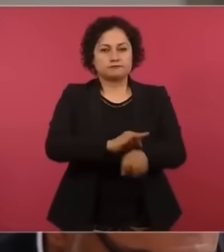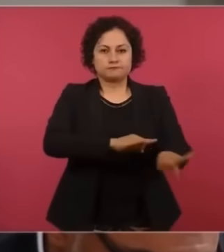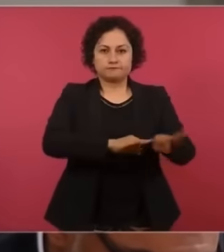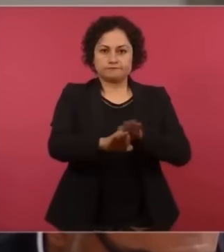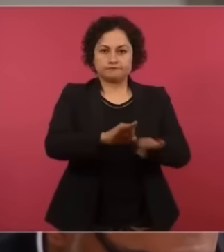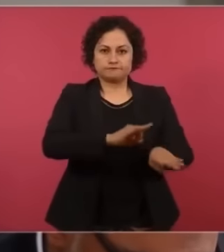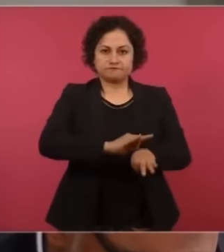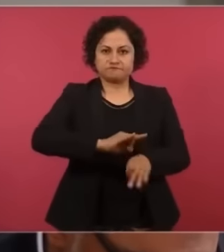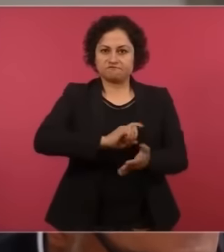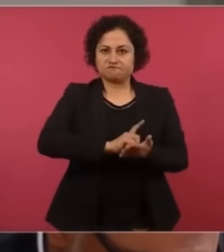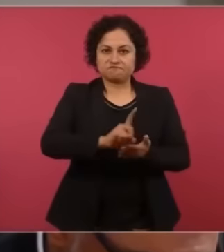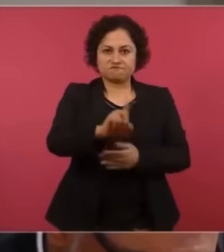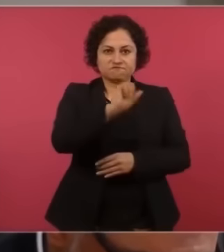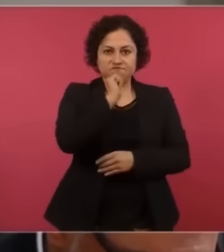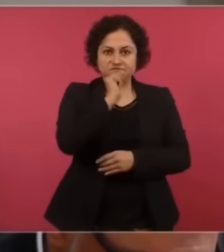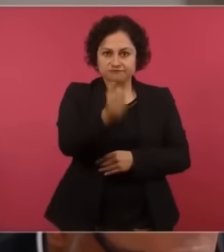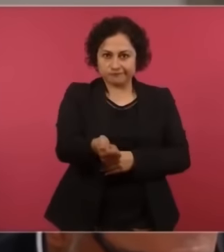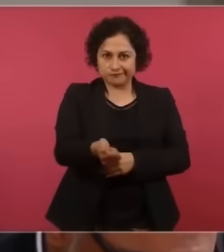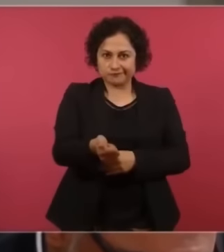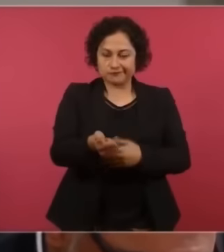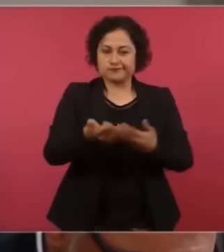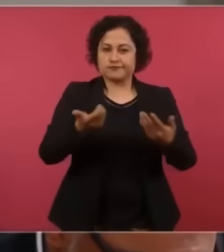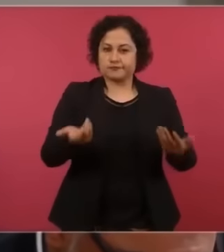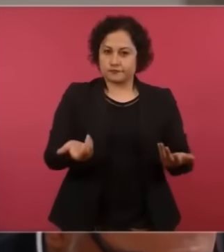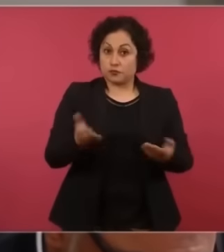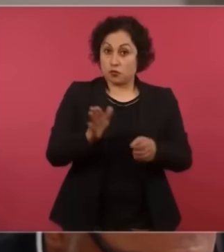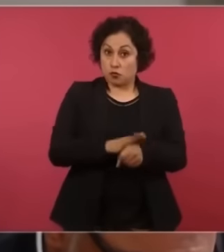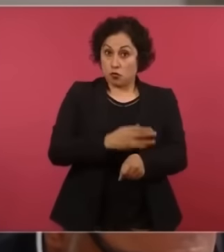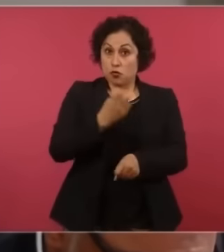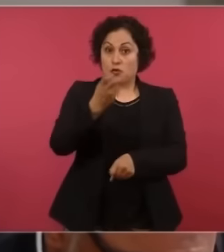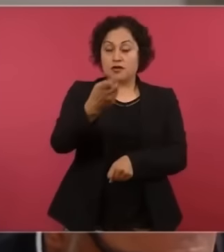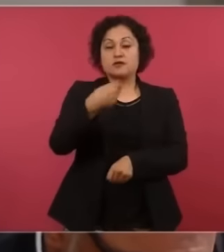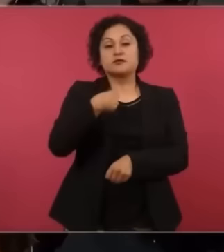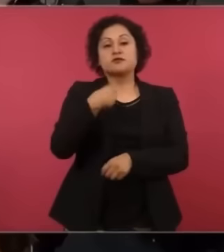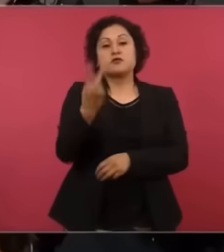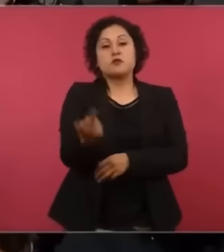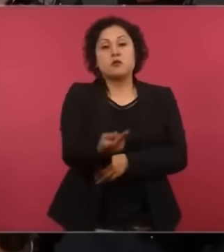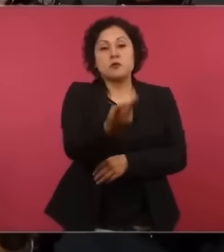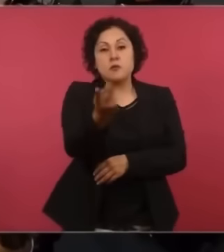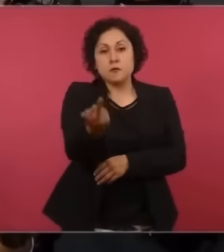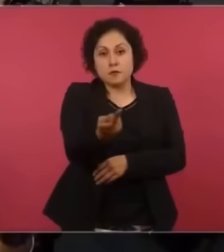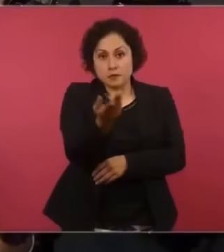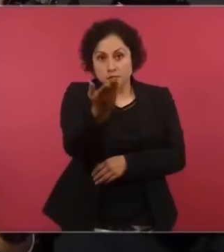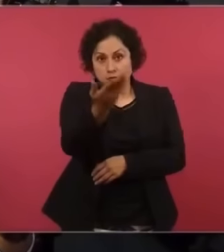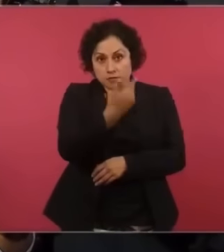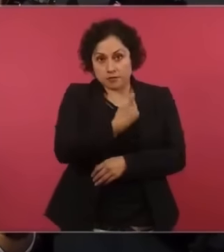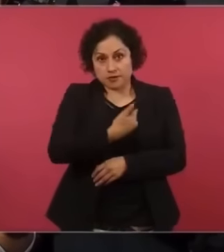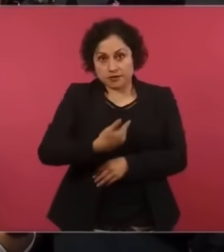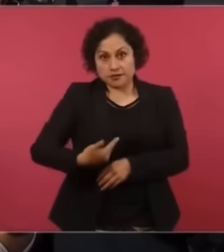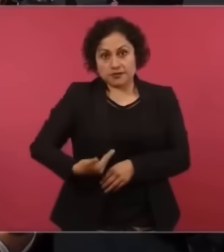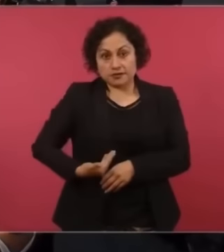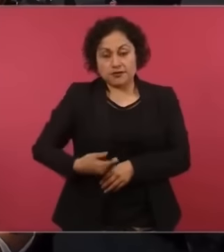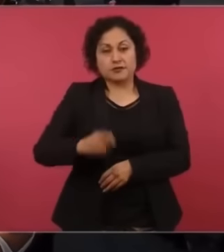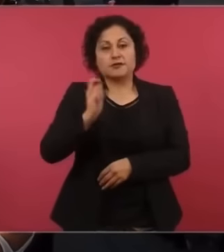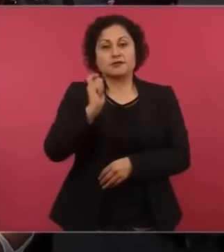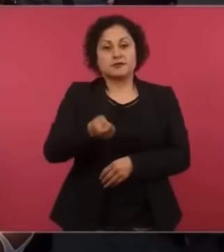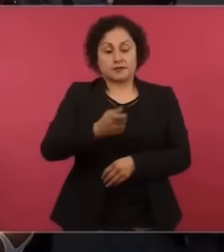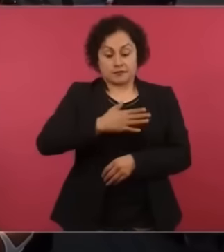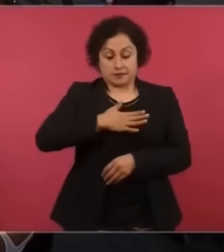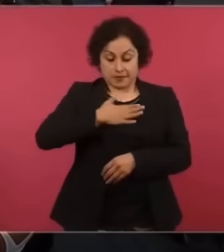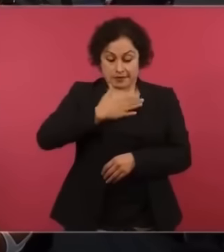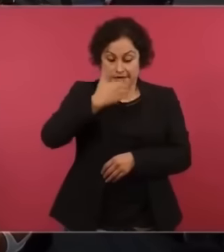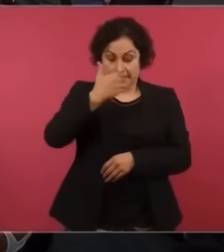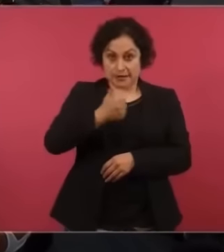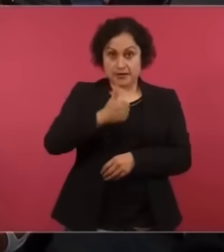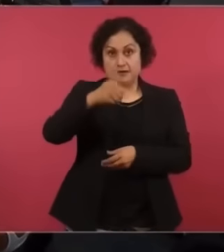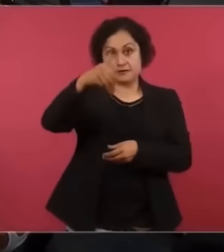Esto me lleva a preguntarle, señor presidente, ¿el Fondo de Pensiones para Bienestar es